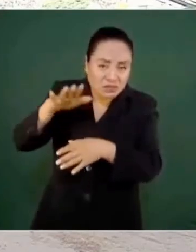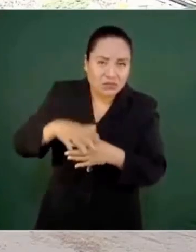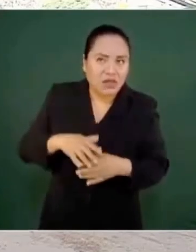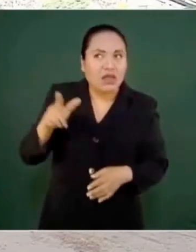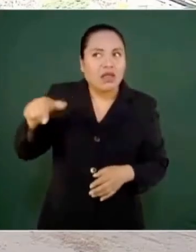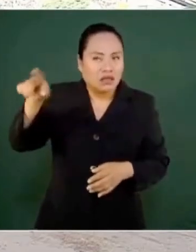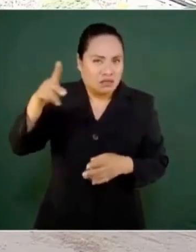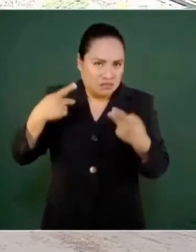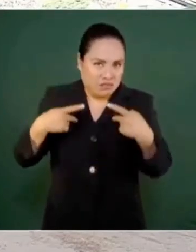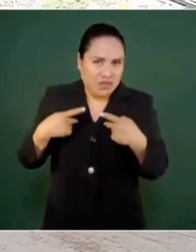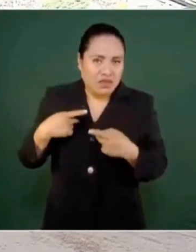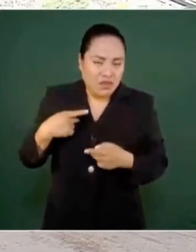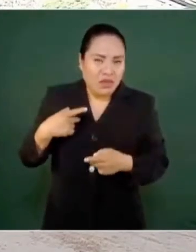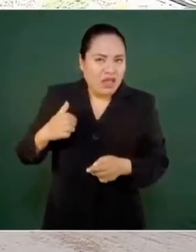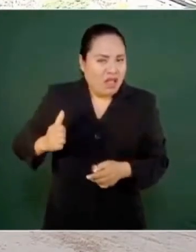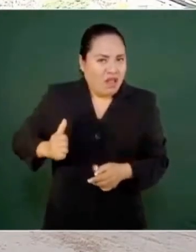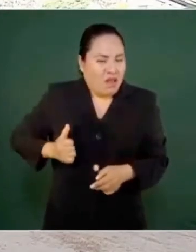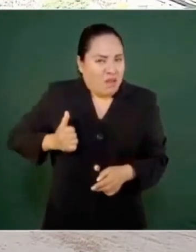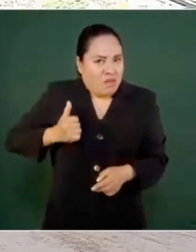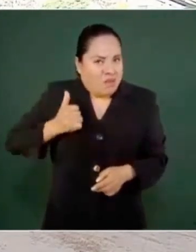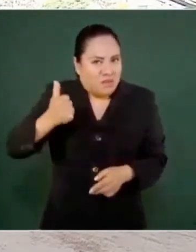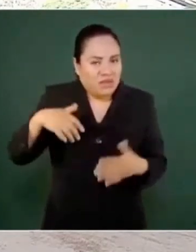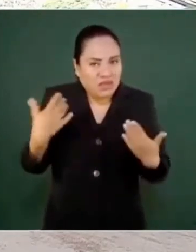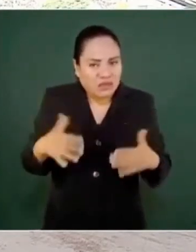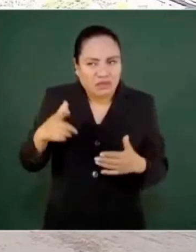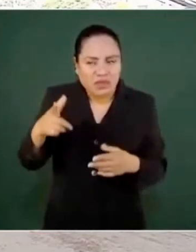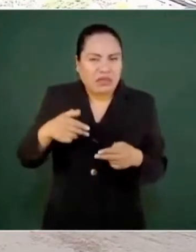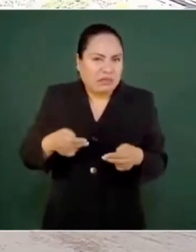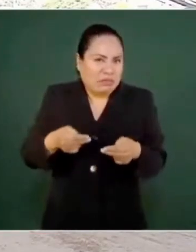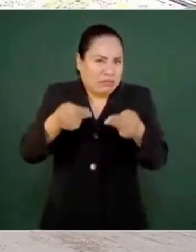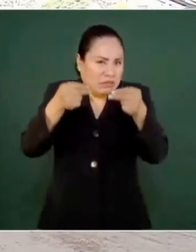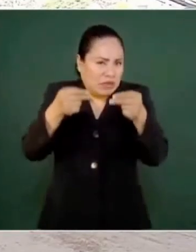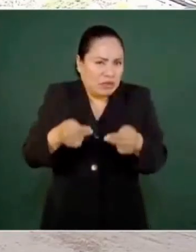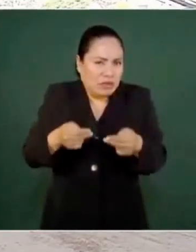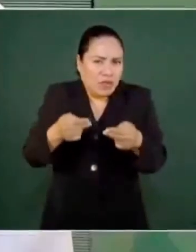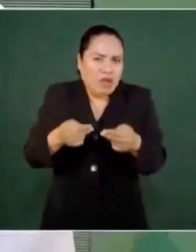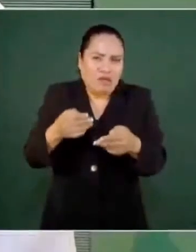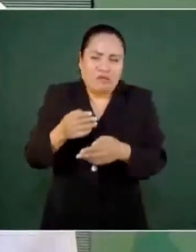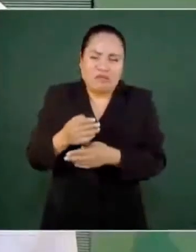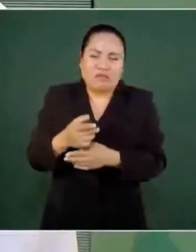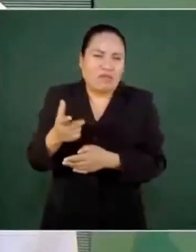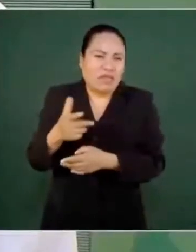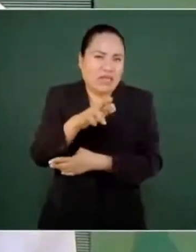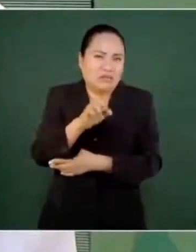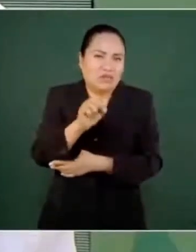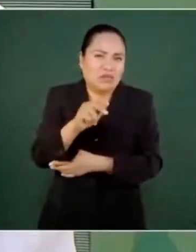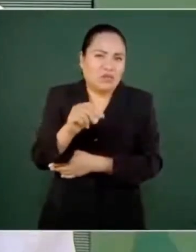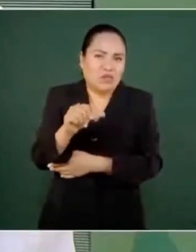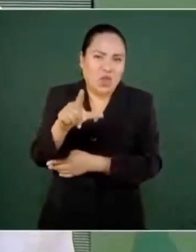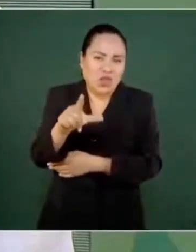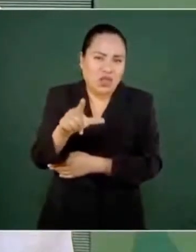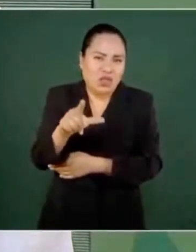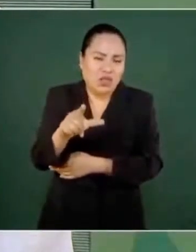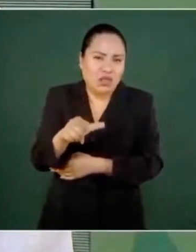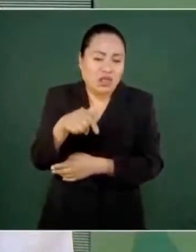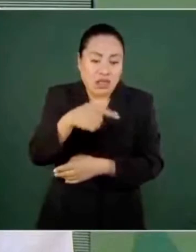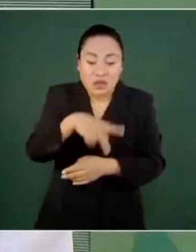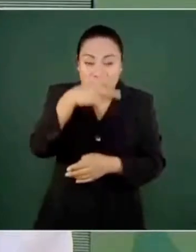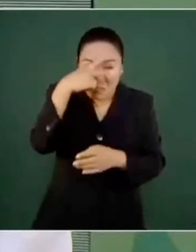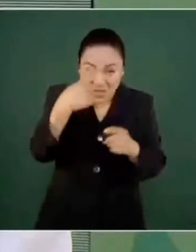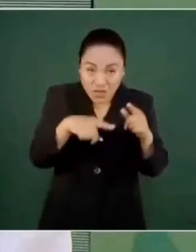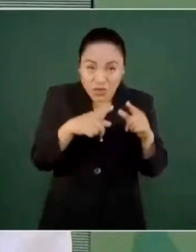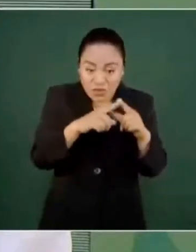contrato de este bueno. para la hacienda pública,